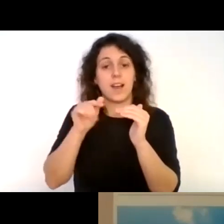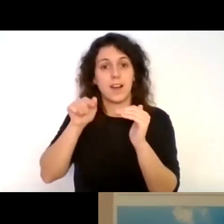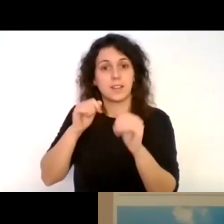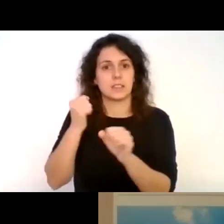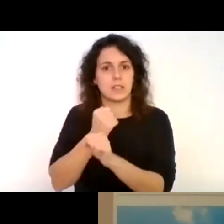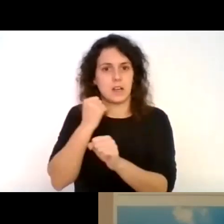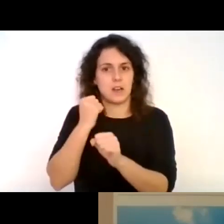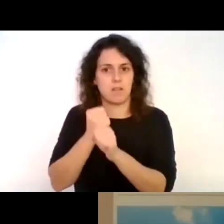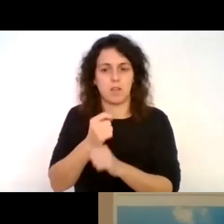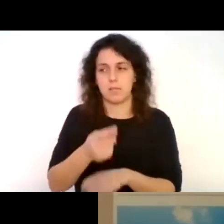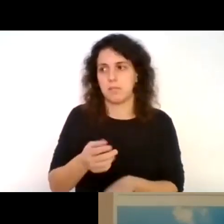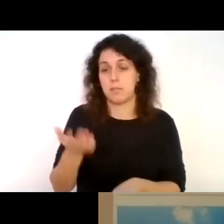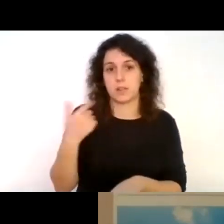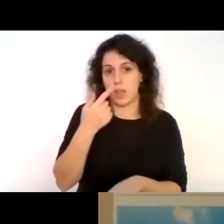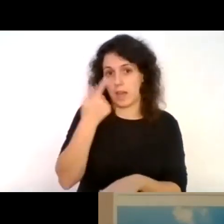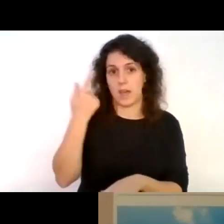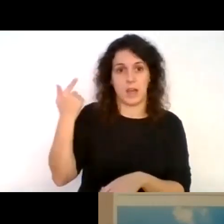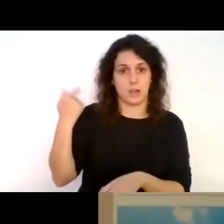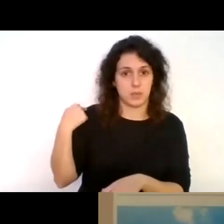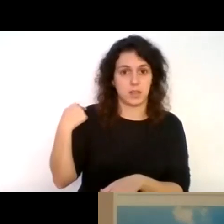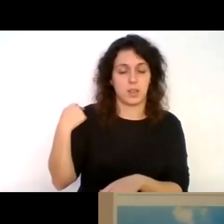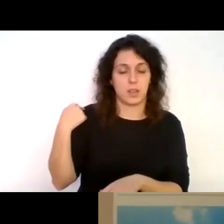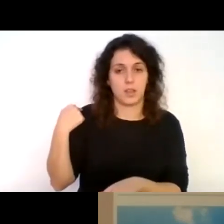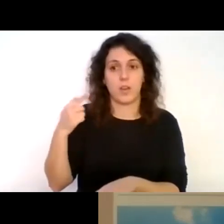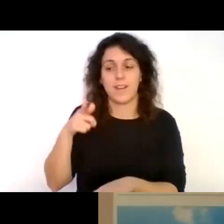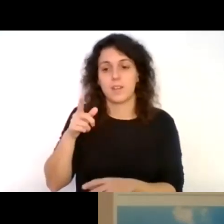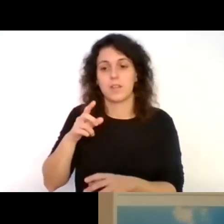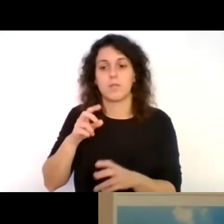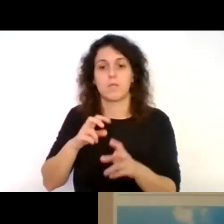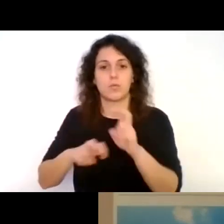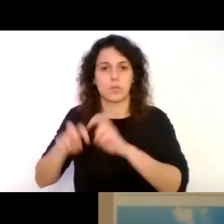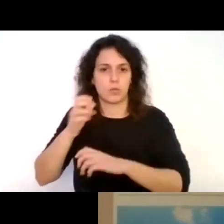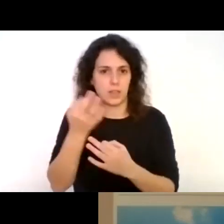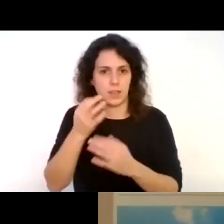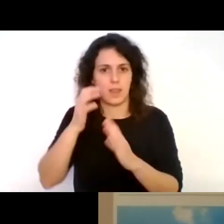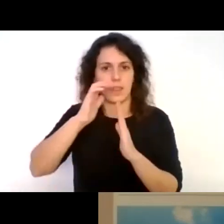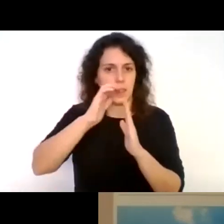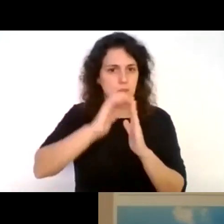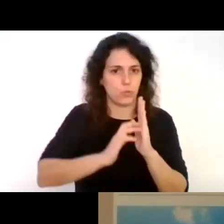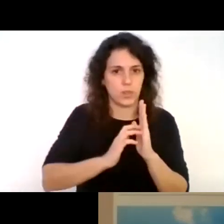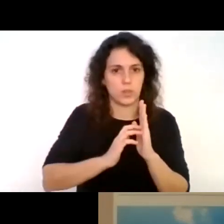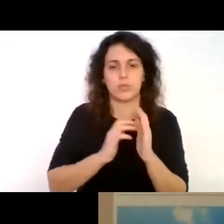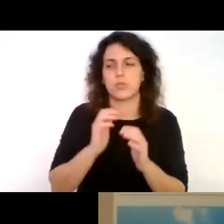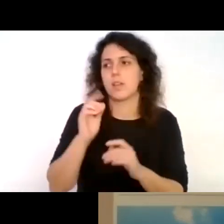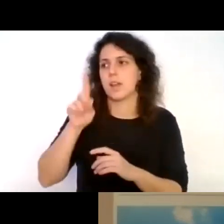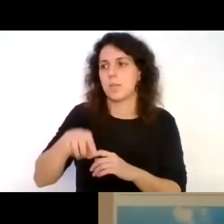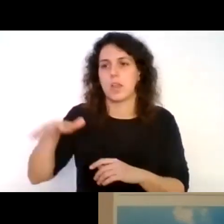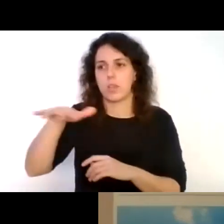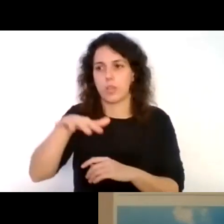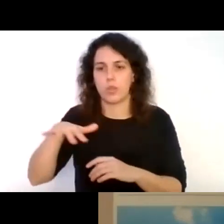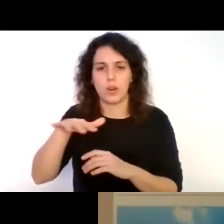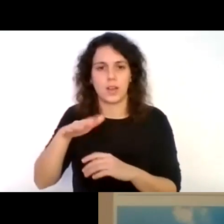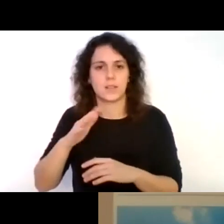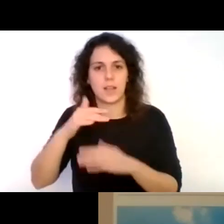el año anterior donde vamos a buscar descuentos, que los lugares de alojamientos